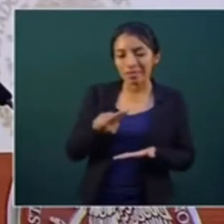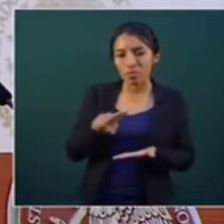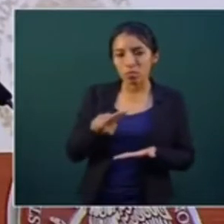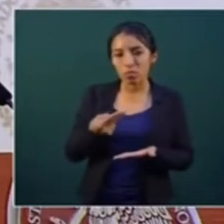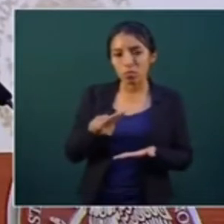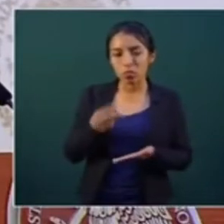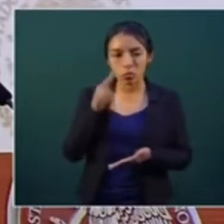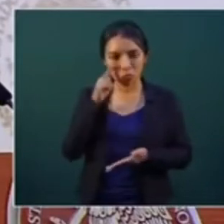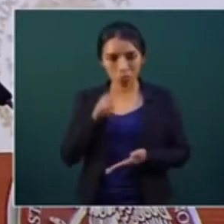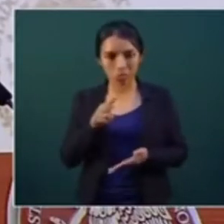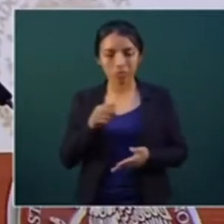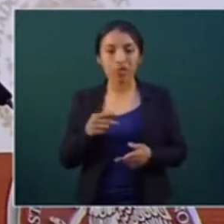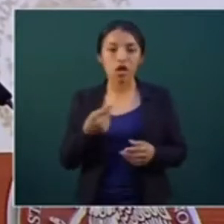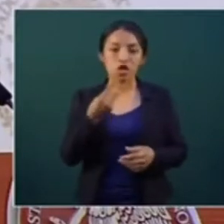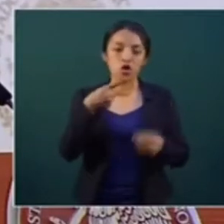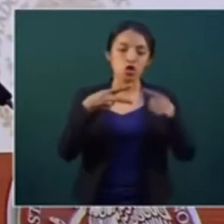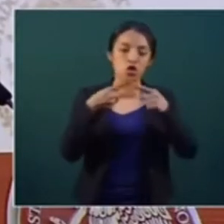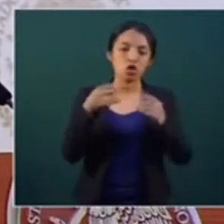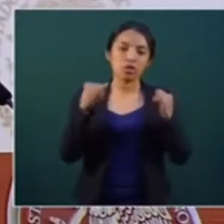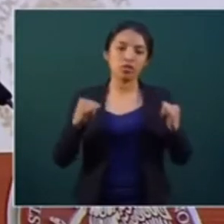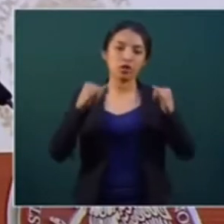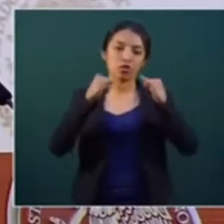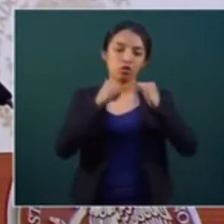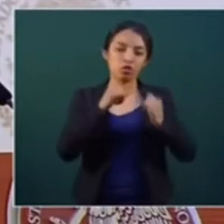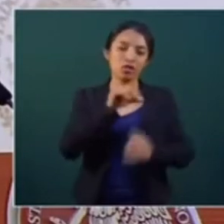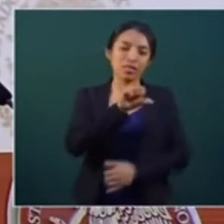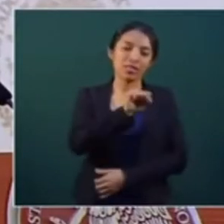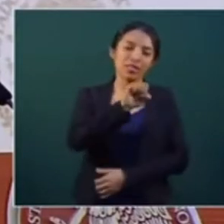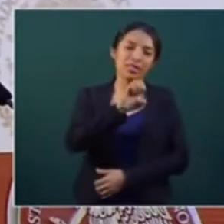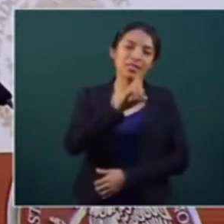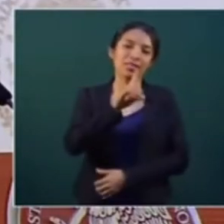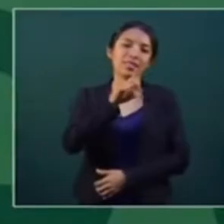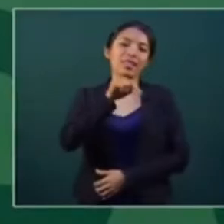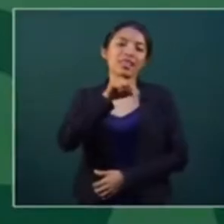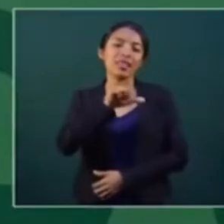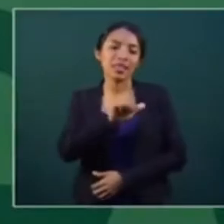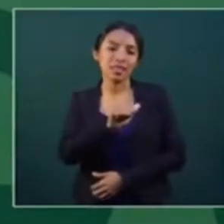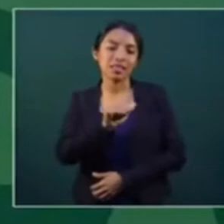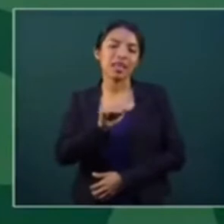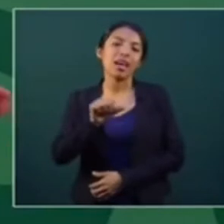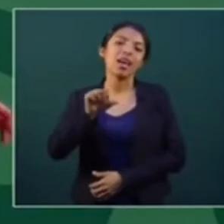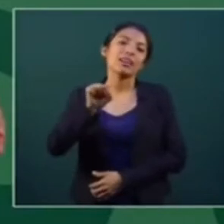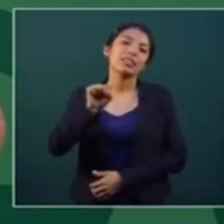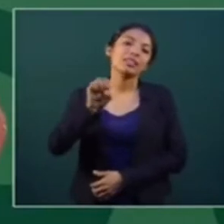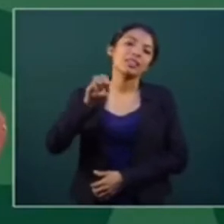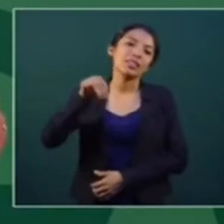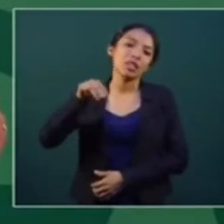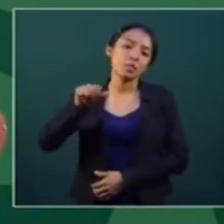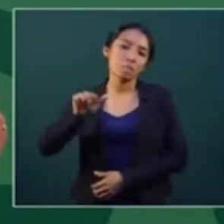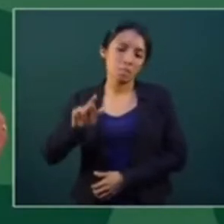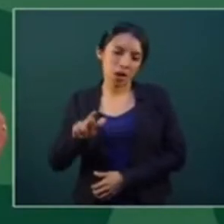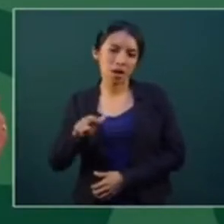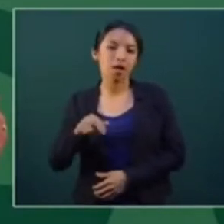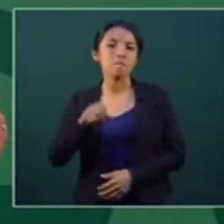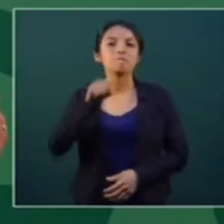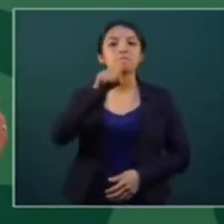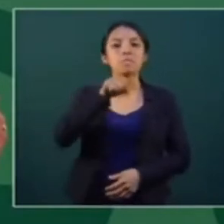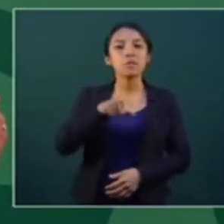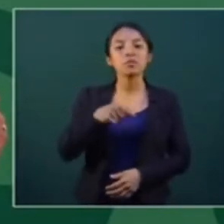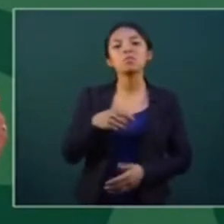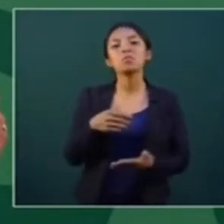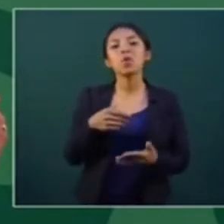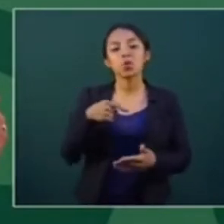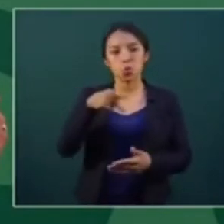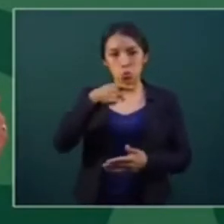La Secretaría de la Defensa Nacional, la Secretaría de Marina, a través de nuestras escuelas, la